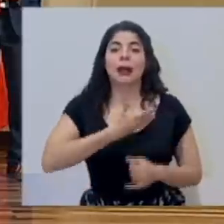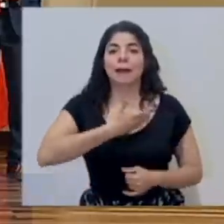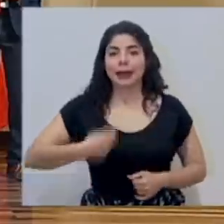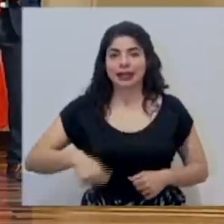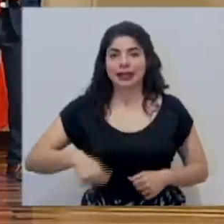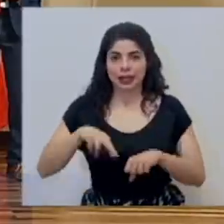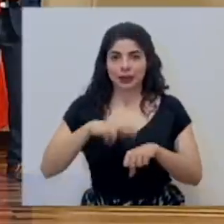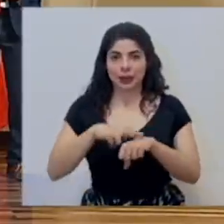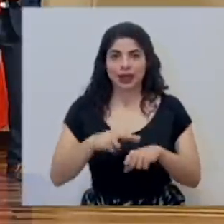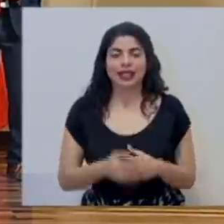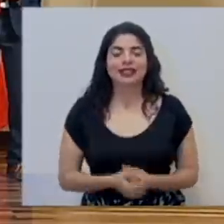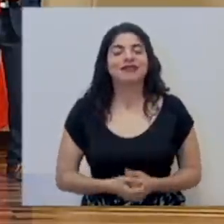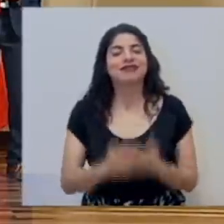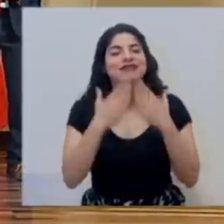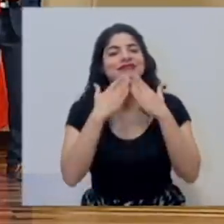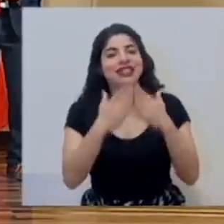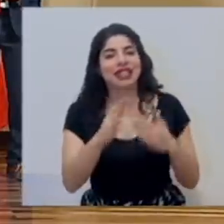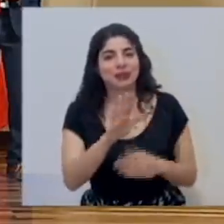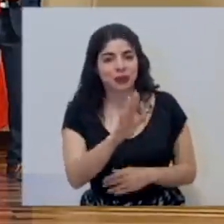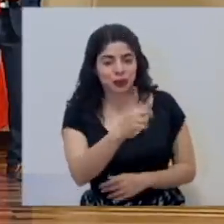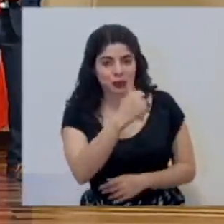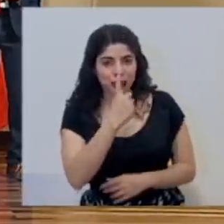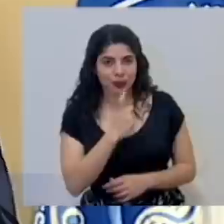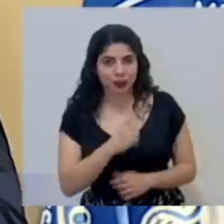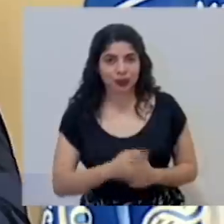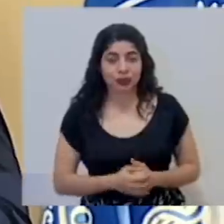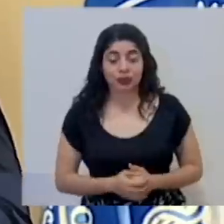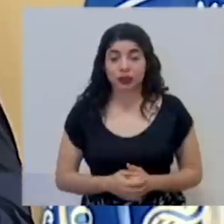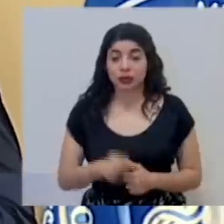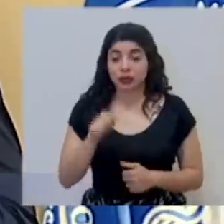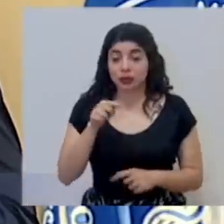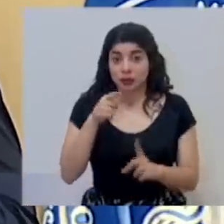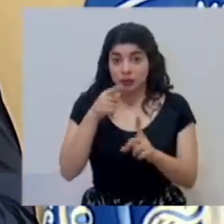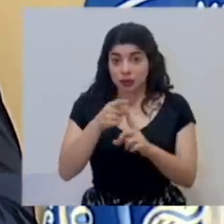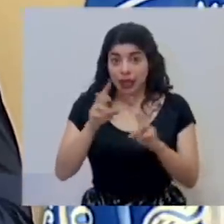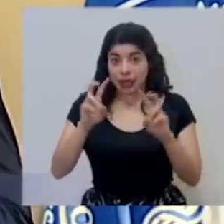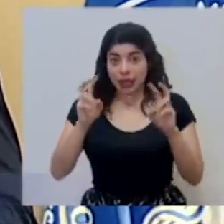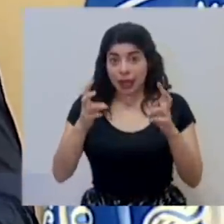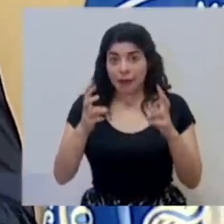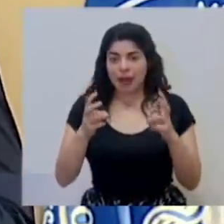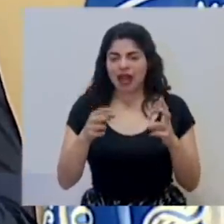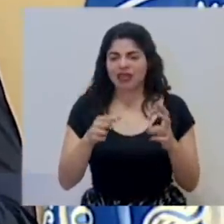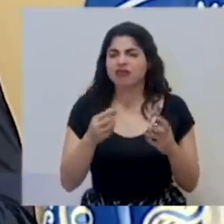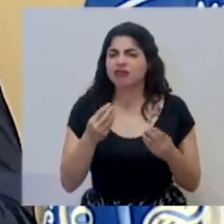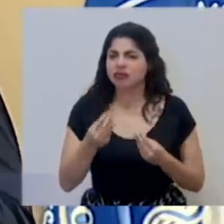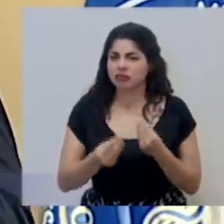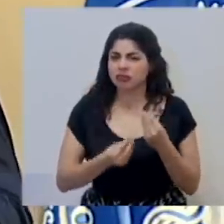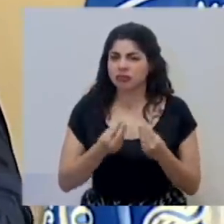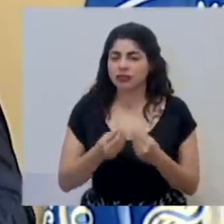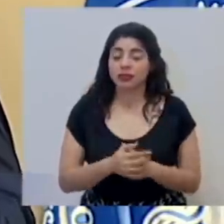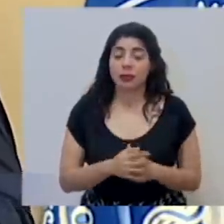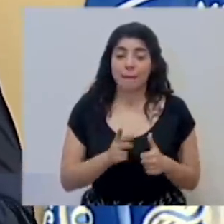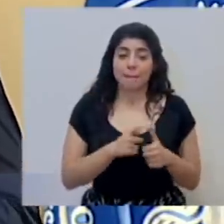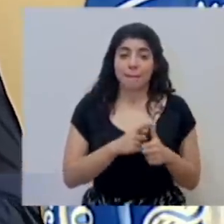de la República. Gracias por la consulta. En esta materia, ¿qué es lo que corresponde? En la primera etapa,